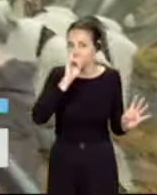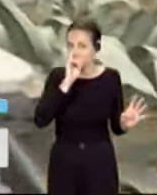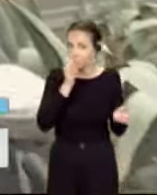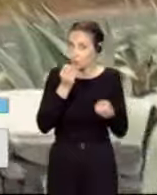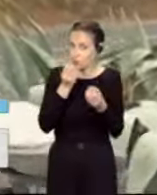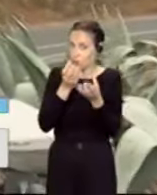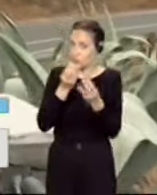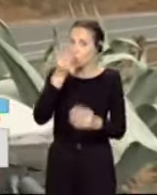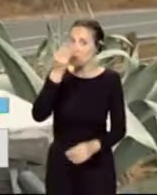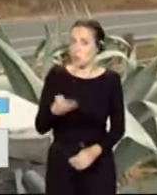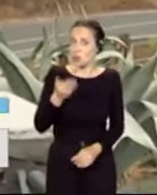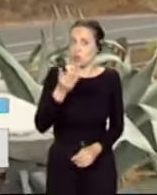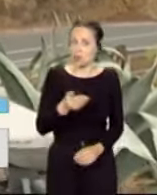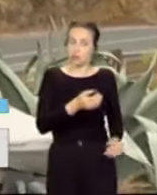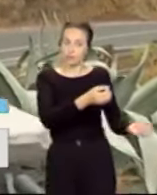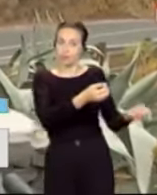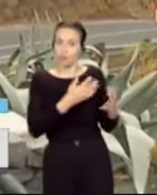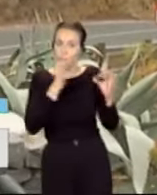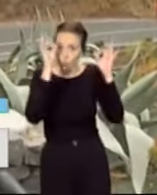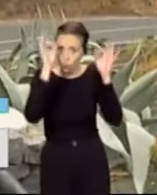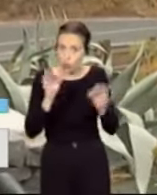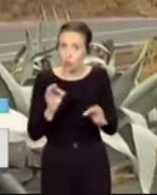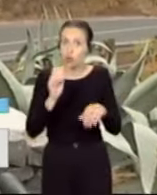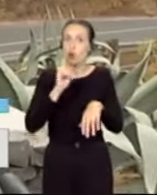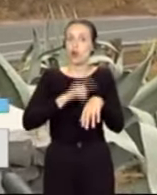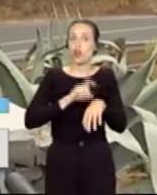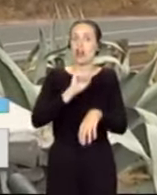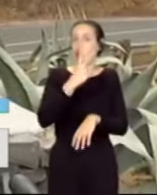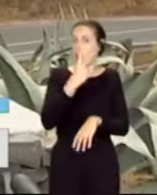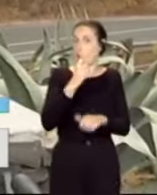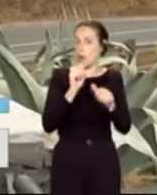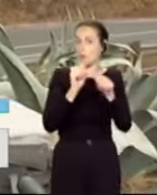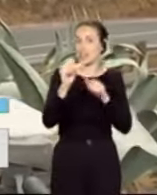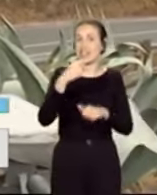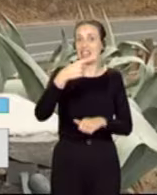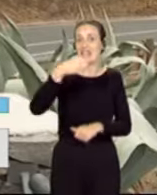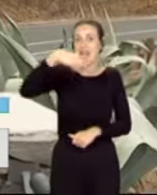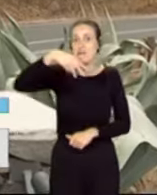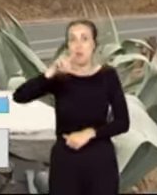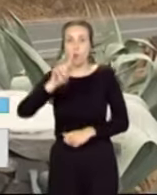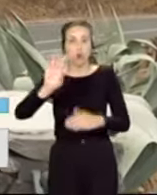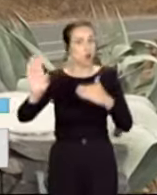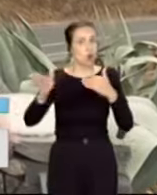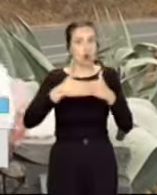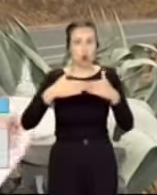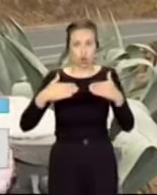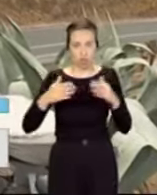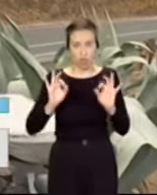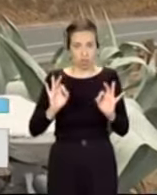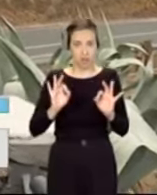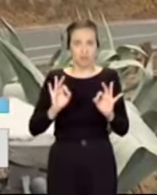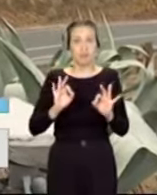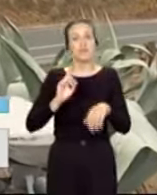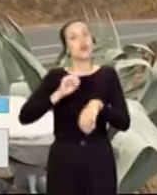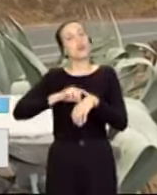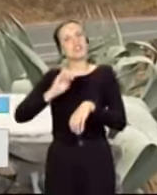información importante que nos apuntaba Juan Luis ahora mismo. partir de la una, la carretera GM1 estará cortada y en torno a las tres y